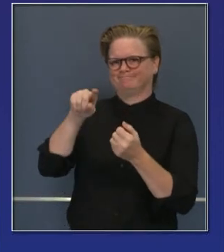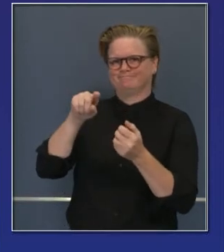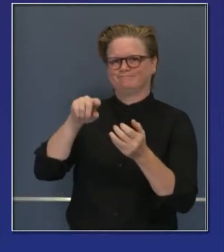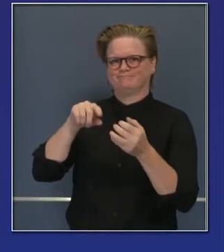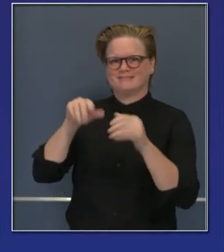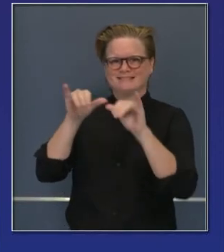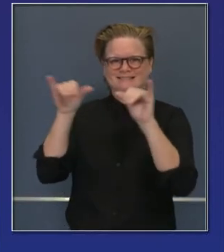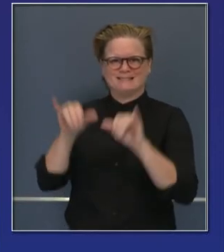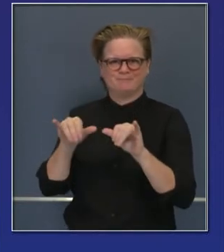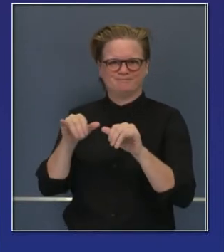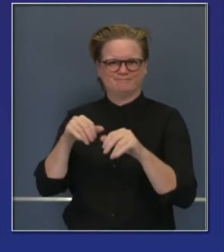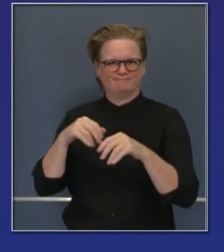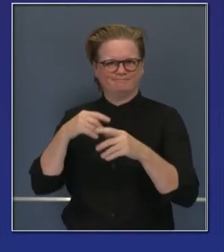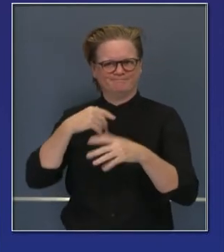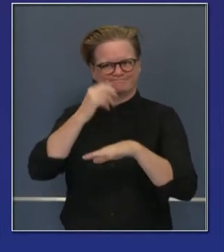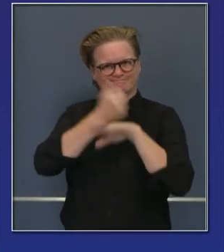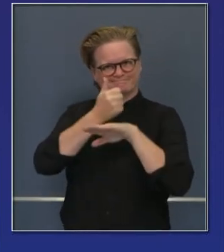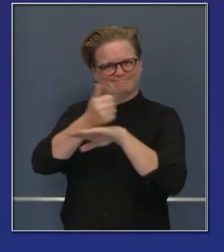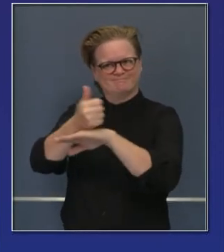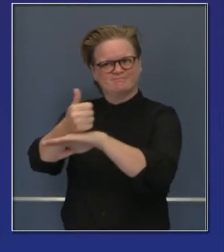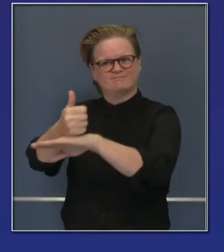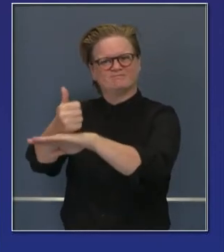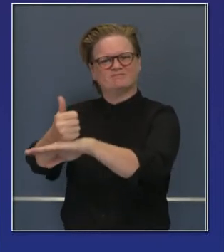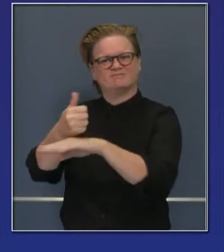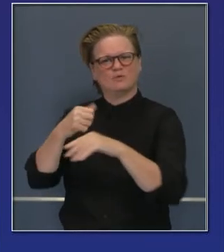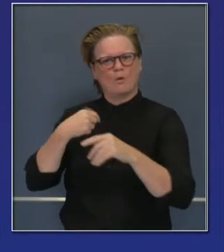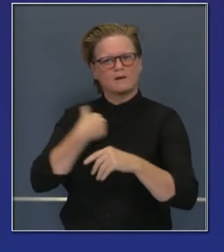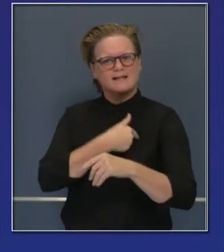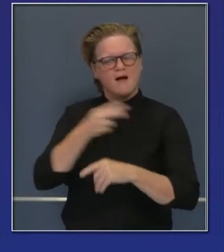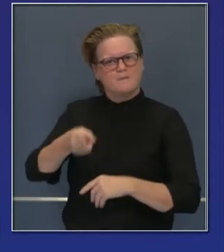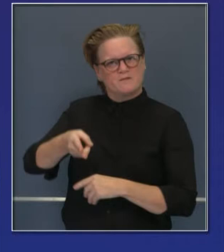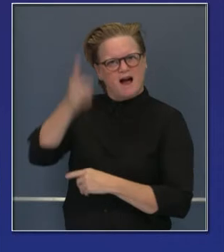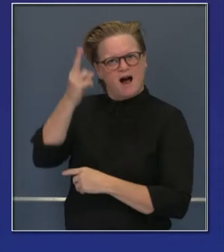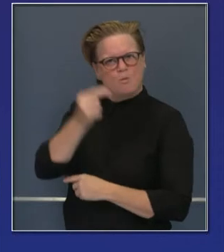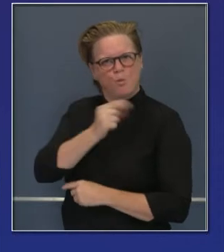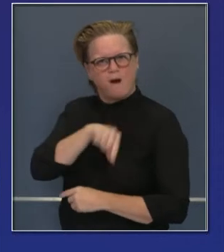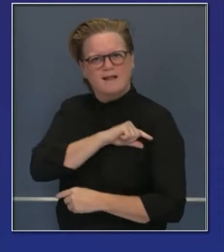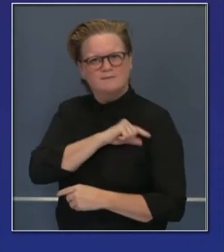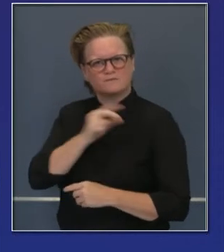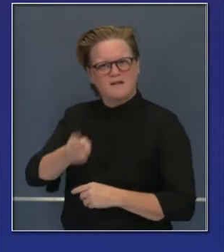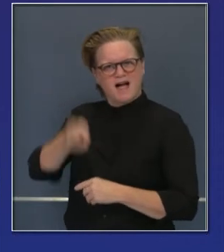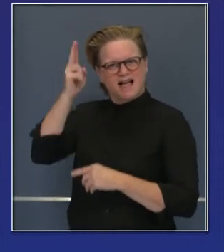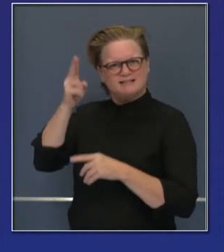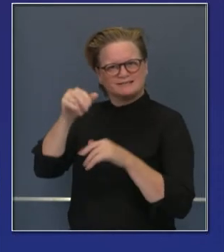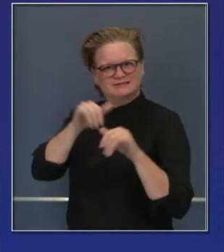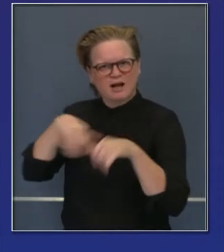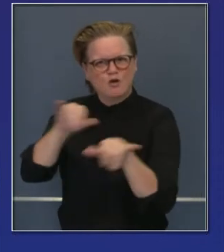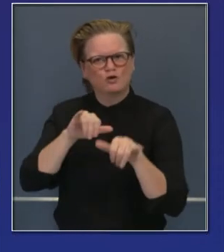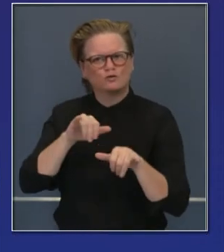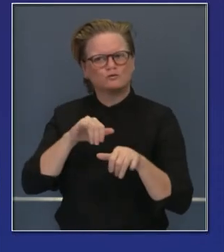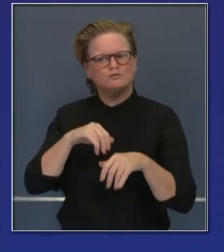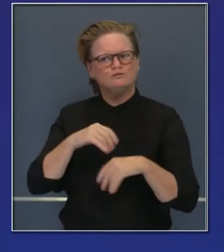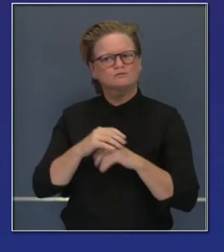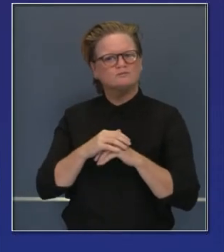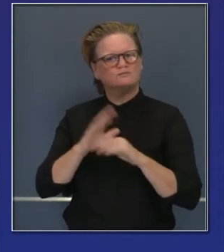y debemos ser seguros en atacar esta cuestión de frente. Claro, sobre los datos, se podría hablar por